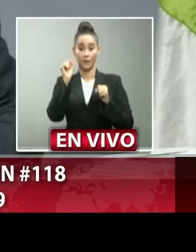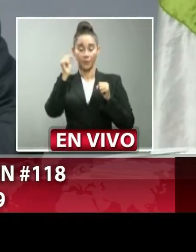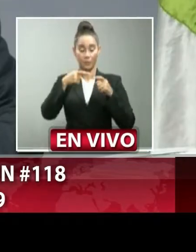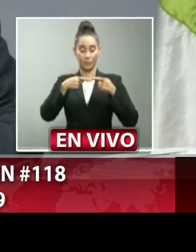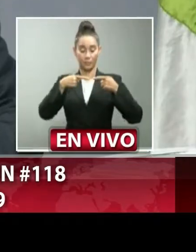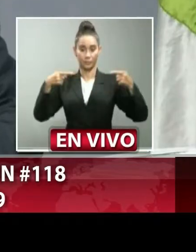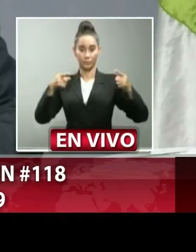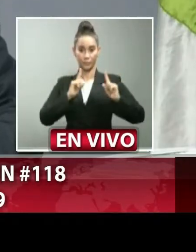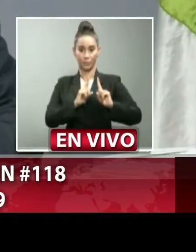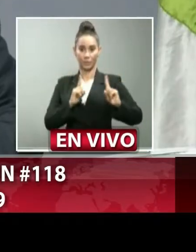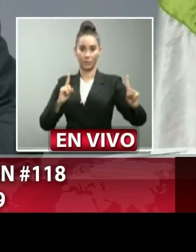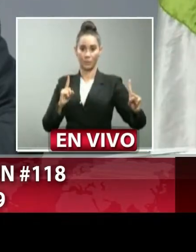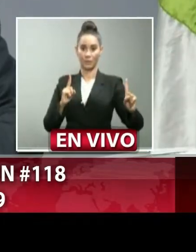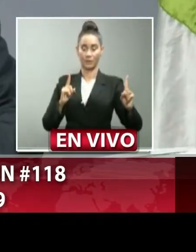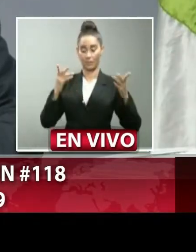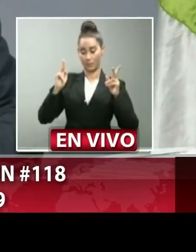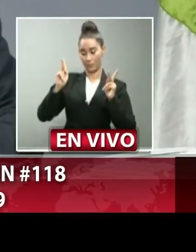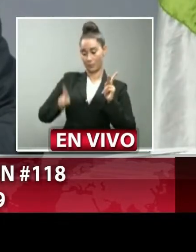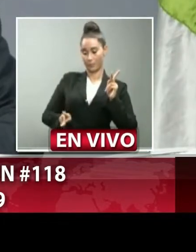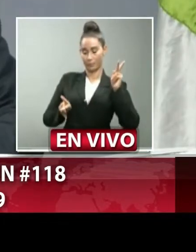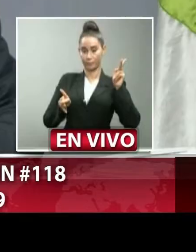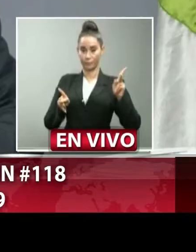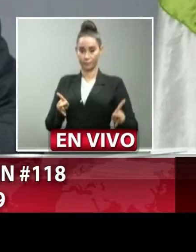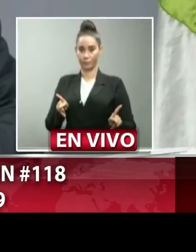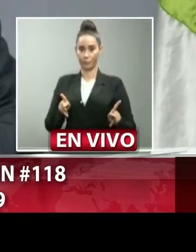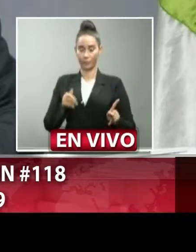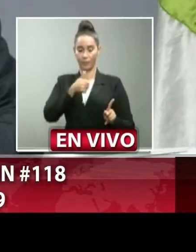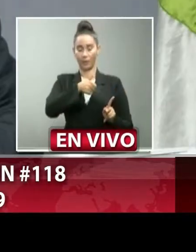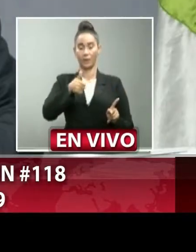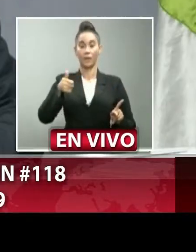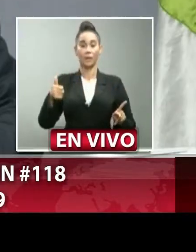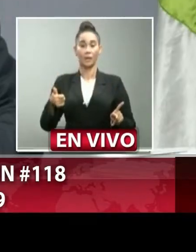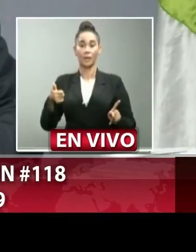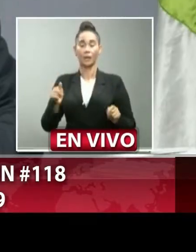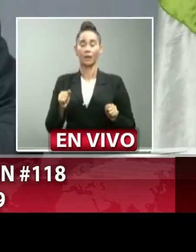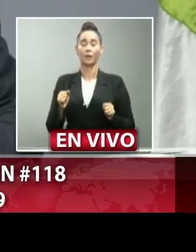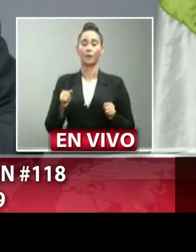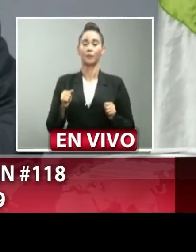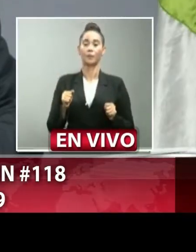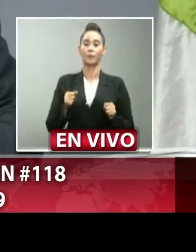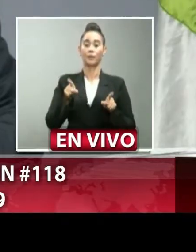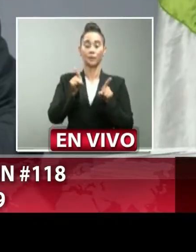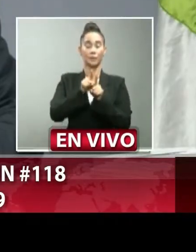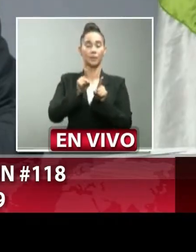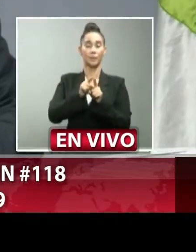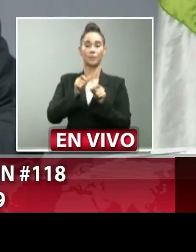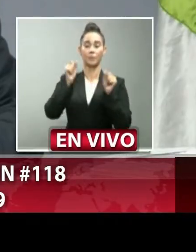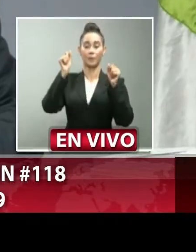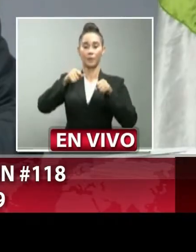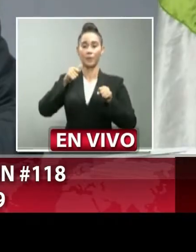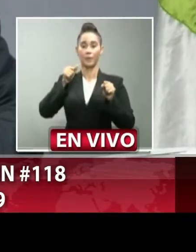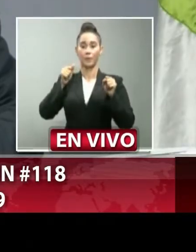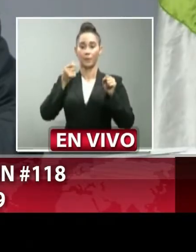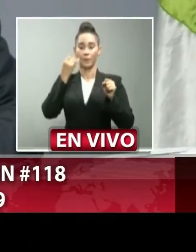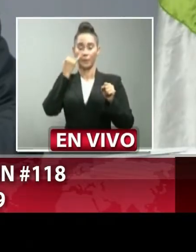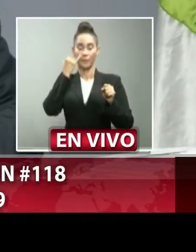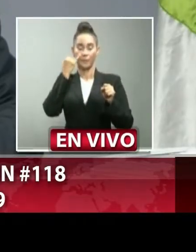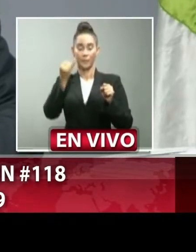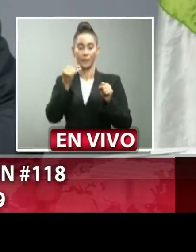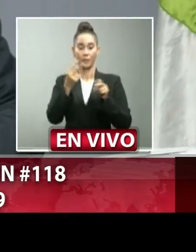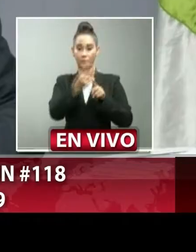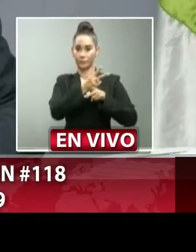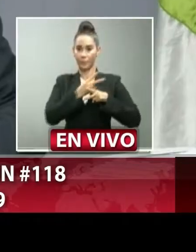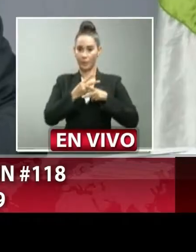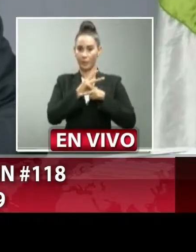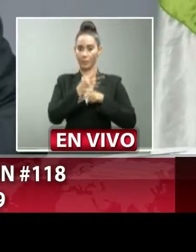distanciamiento físico interpersonal establecido y el cumplimiento de las medidas de bioseguridad